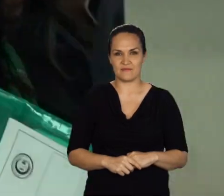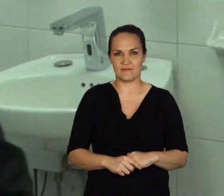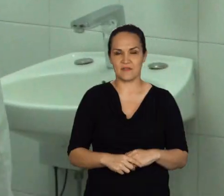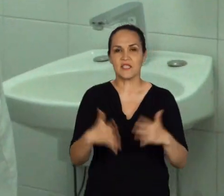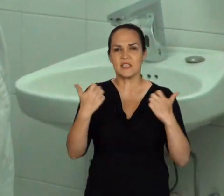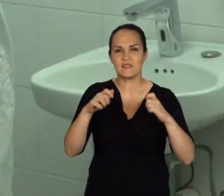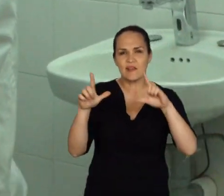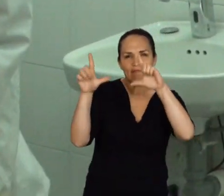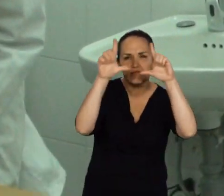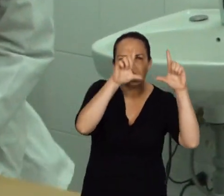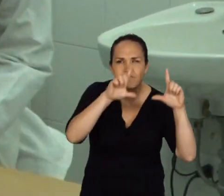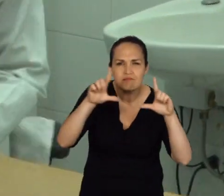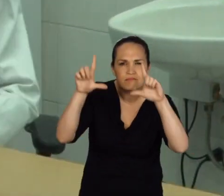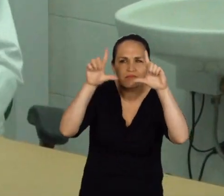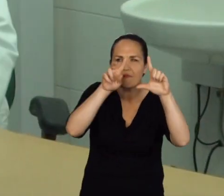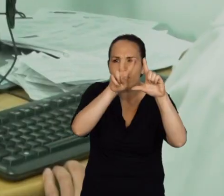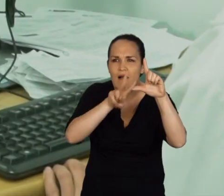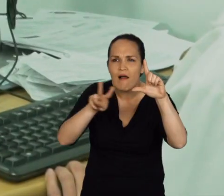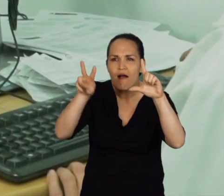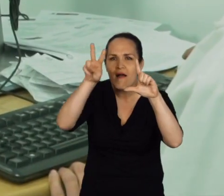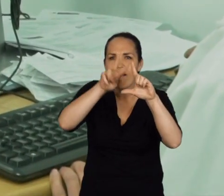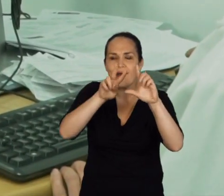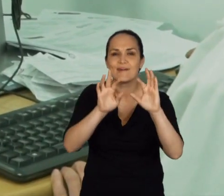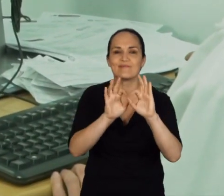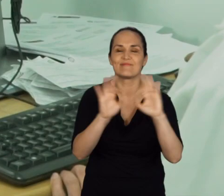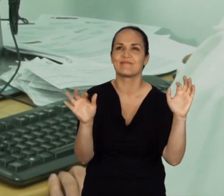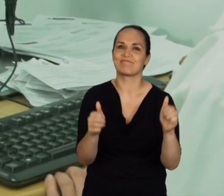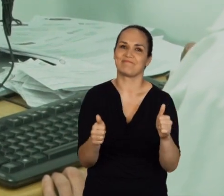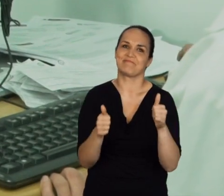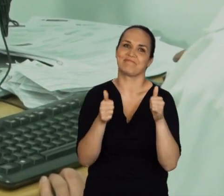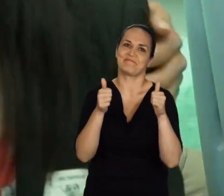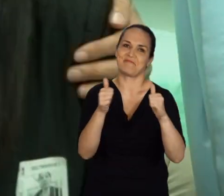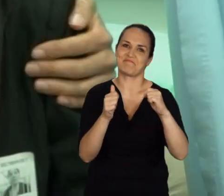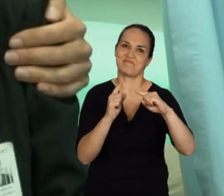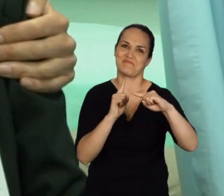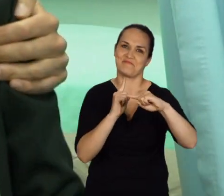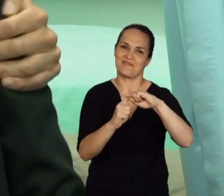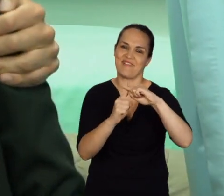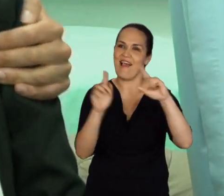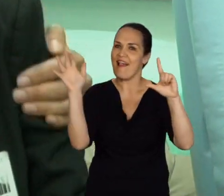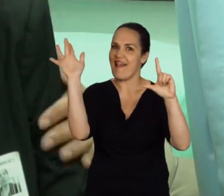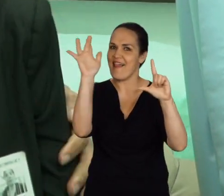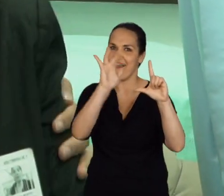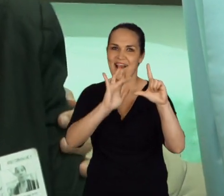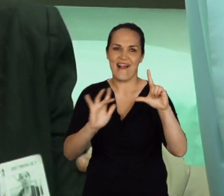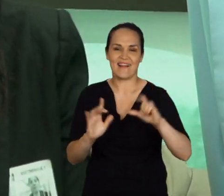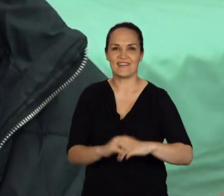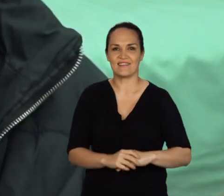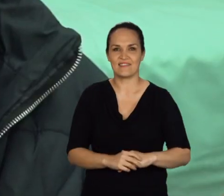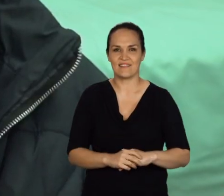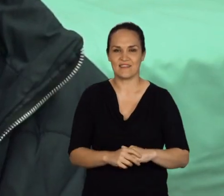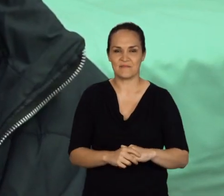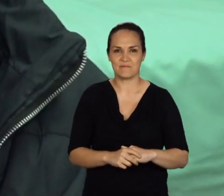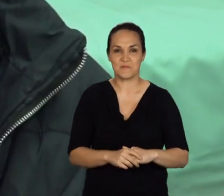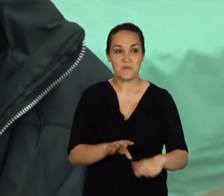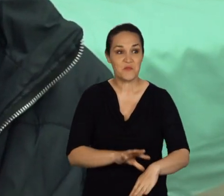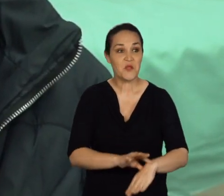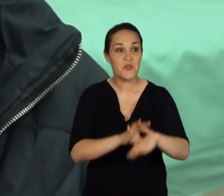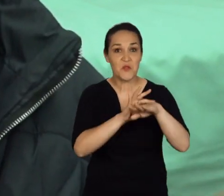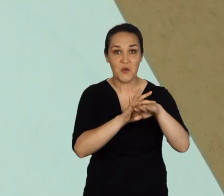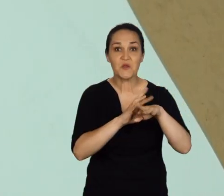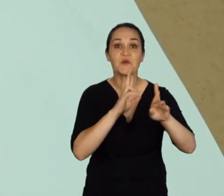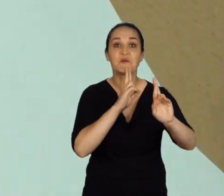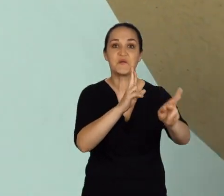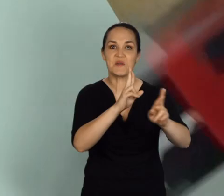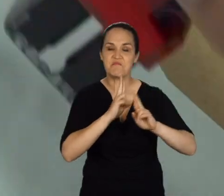Pues yo ya estuve revisando las imágenes y los TAC y afortunadamente todo salió muy bien, ¿sí? Sí. La excelente noticia del doctor Rubiano hoy es